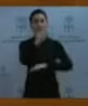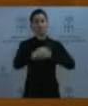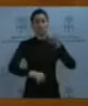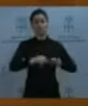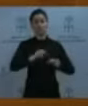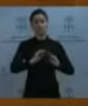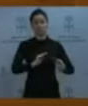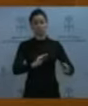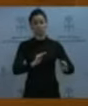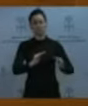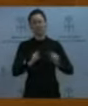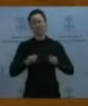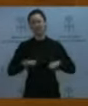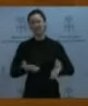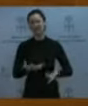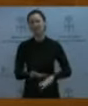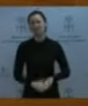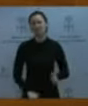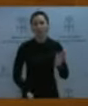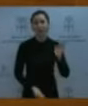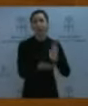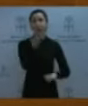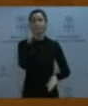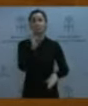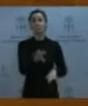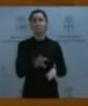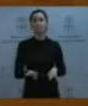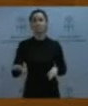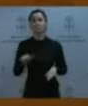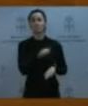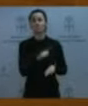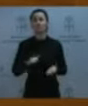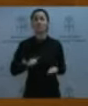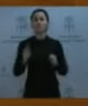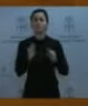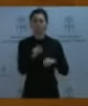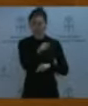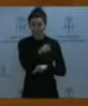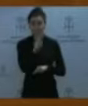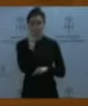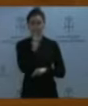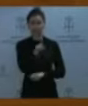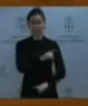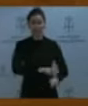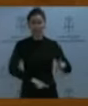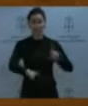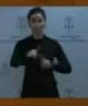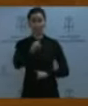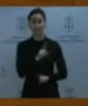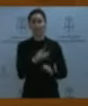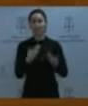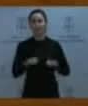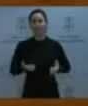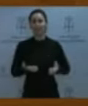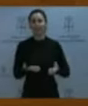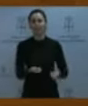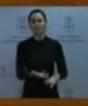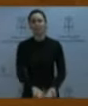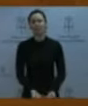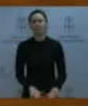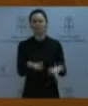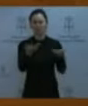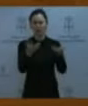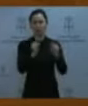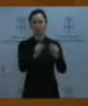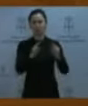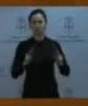para las comunidades autónomas. Claro que ahí está el problema. Eso implicaría un coste mucho mayor desde un punto